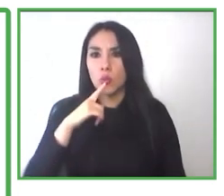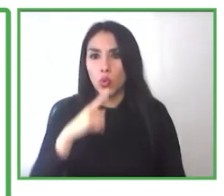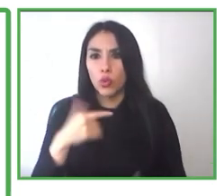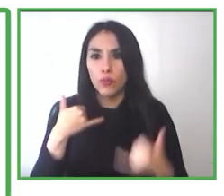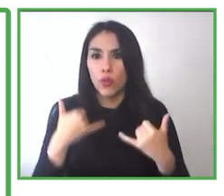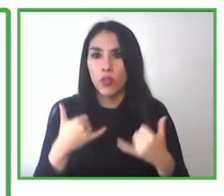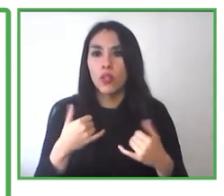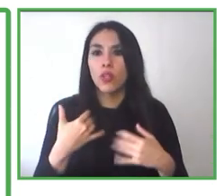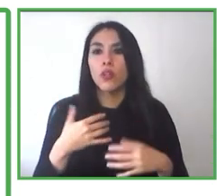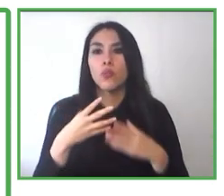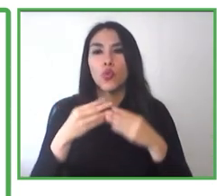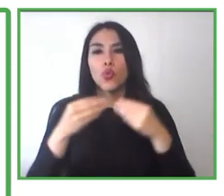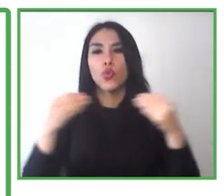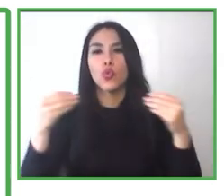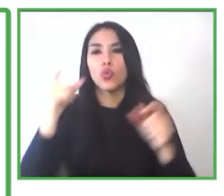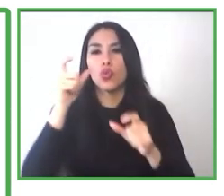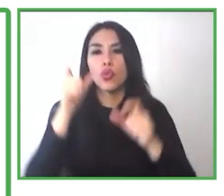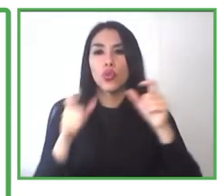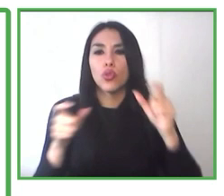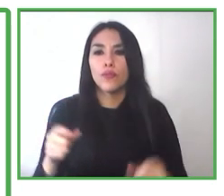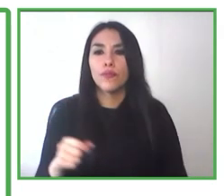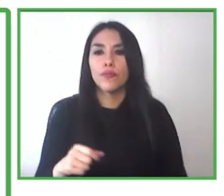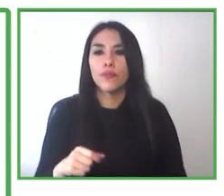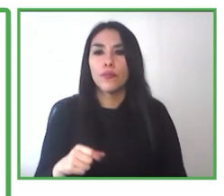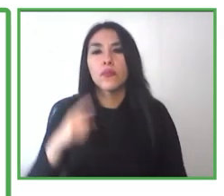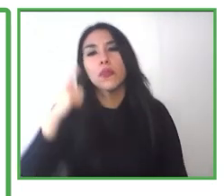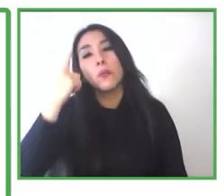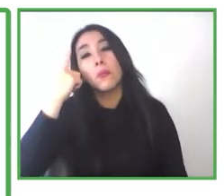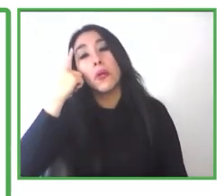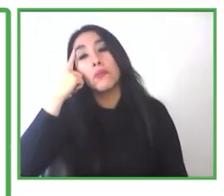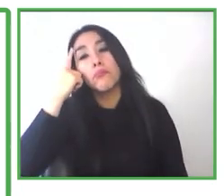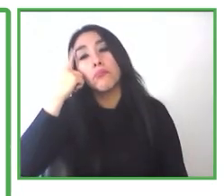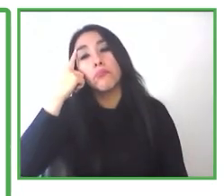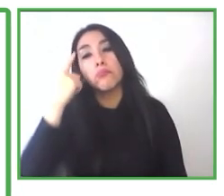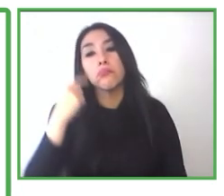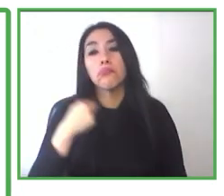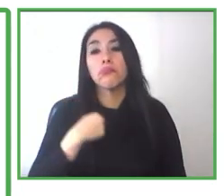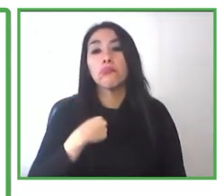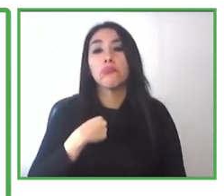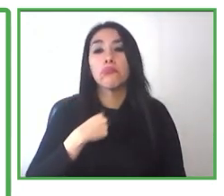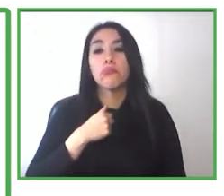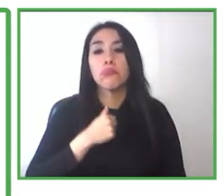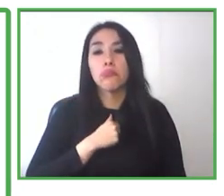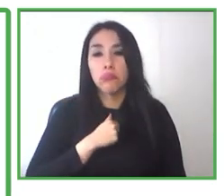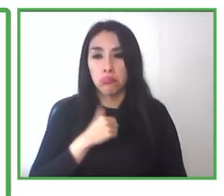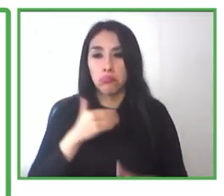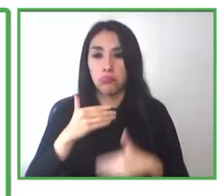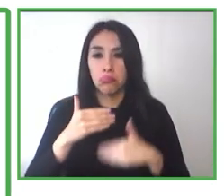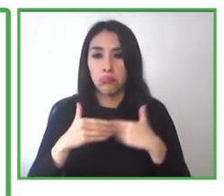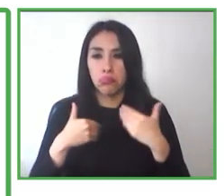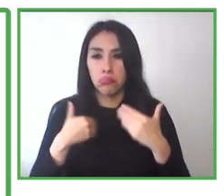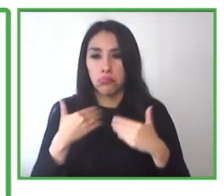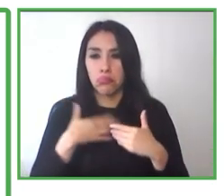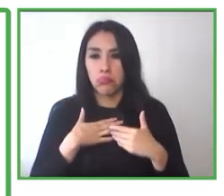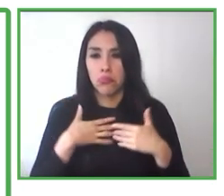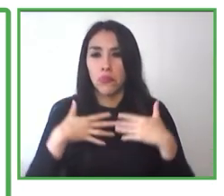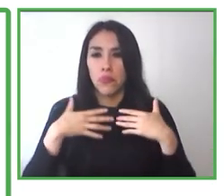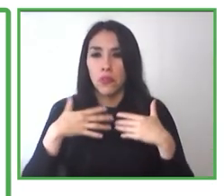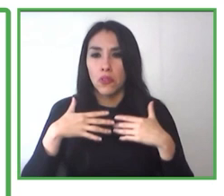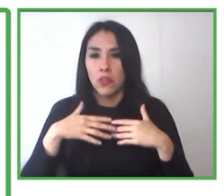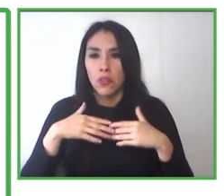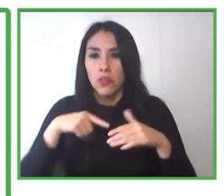inversiones muy grandes para poder incluir a una persona con discapacidad, y tratamos de orientarlas que muchas veces